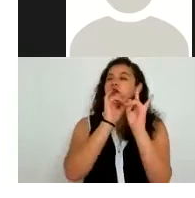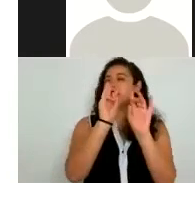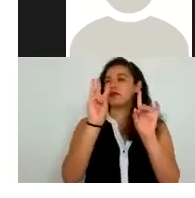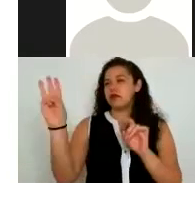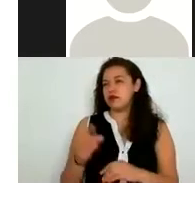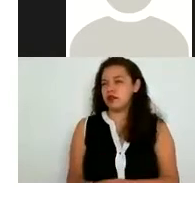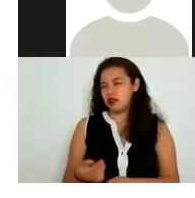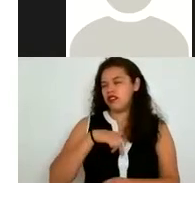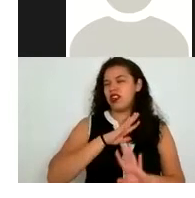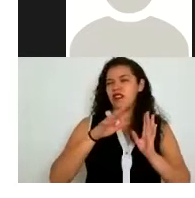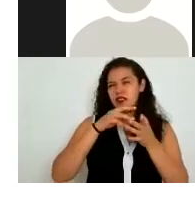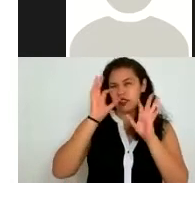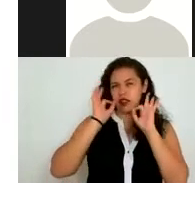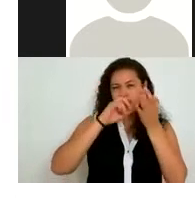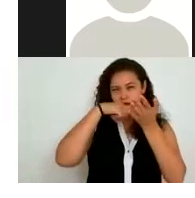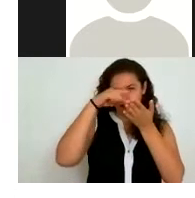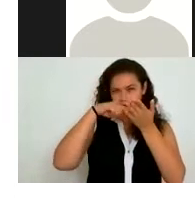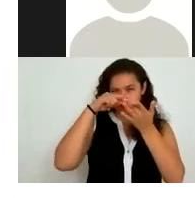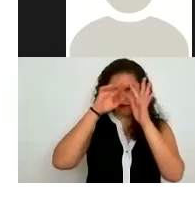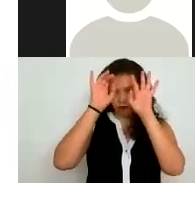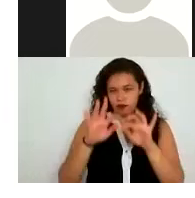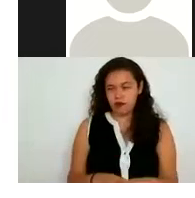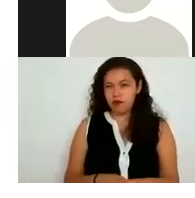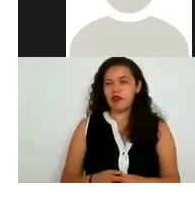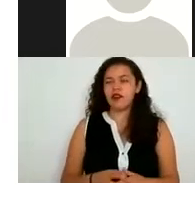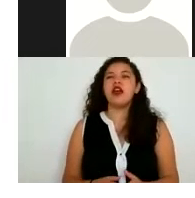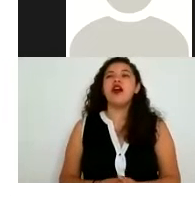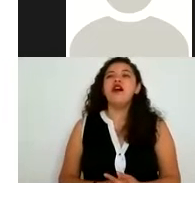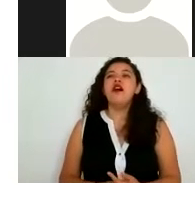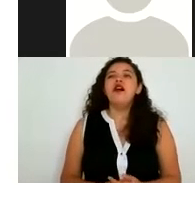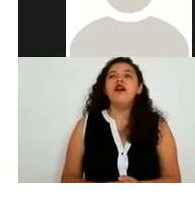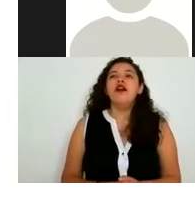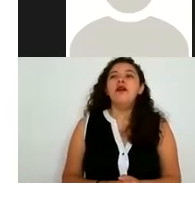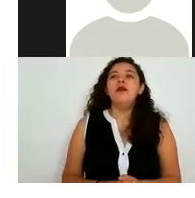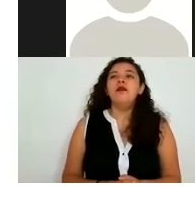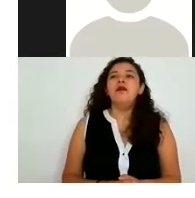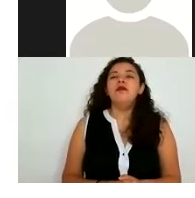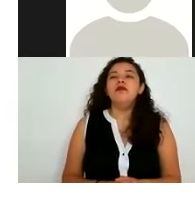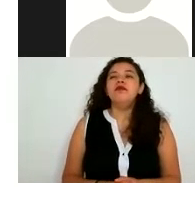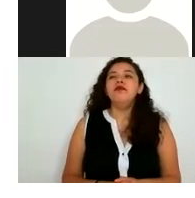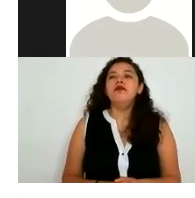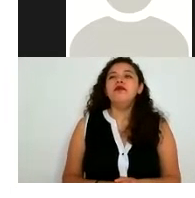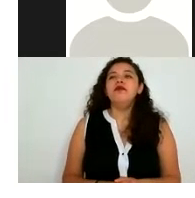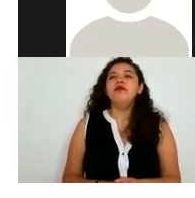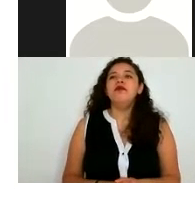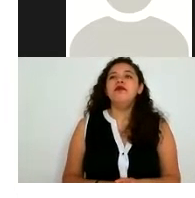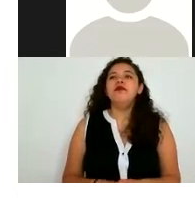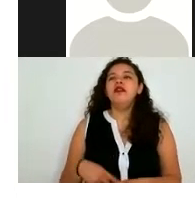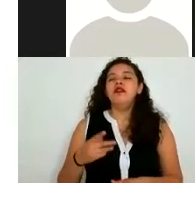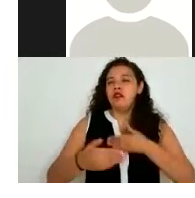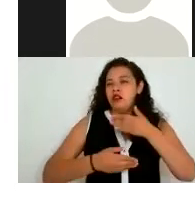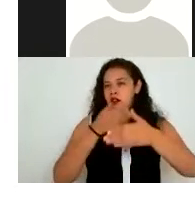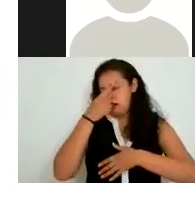los formularios las casillas que te ponen que puedas continuar con los procesos de inscripción